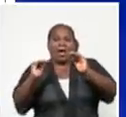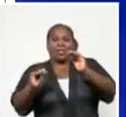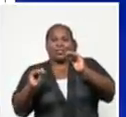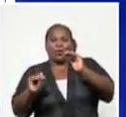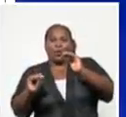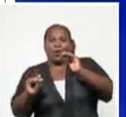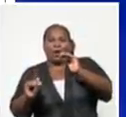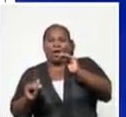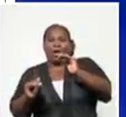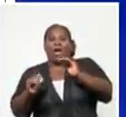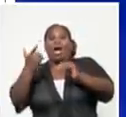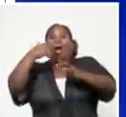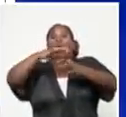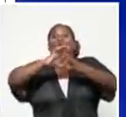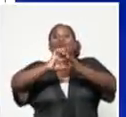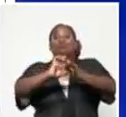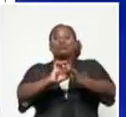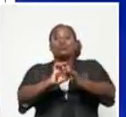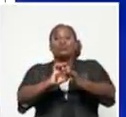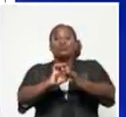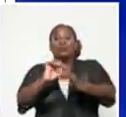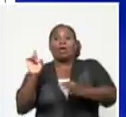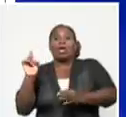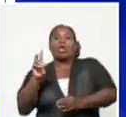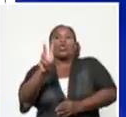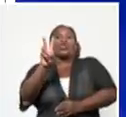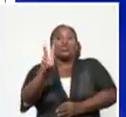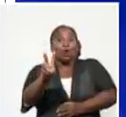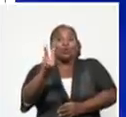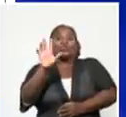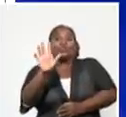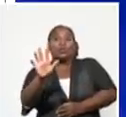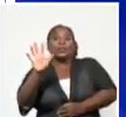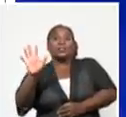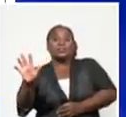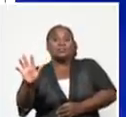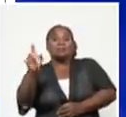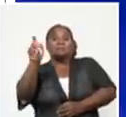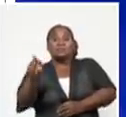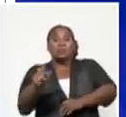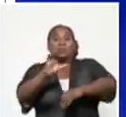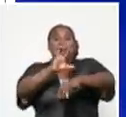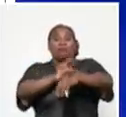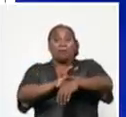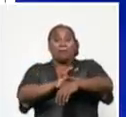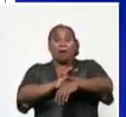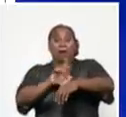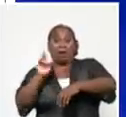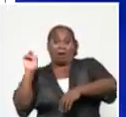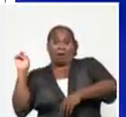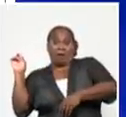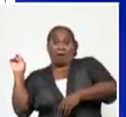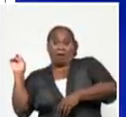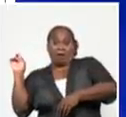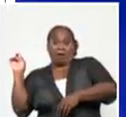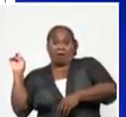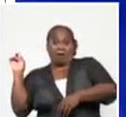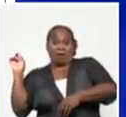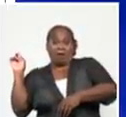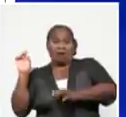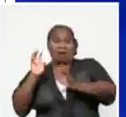Pero ya en agosto vamos por 255 casos. Esa cifra que ustedes ven en pantalla es la cifra